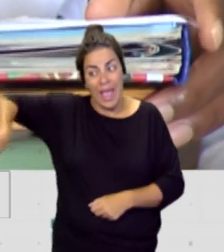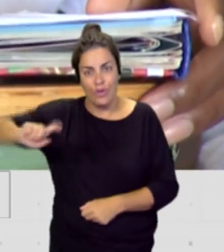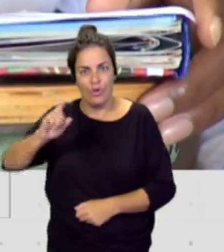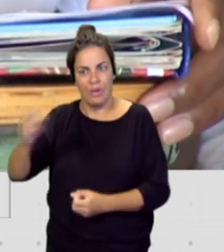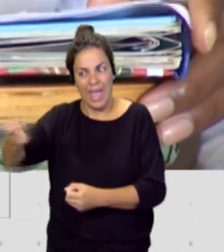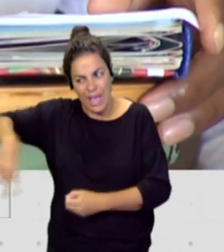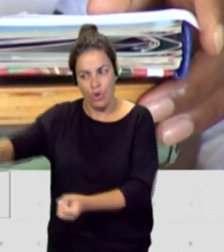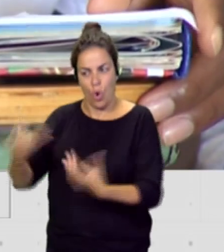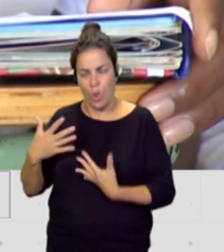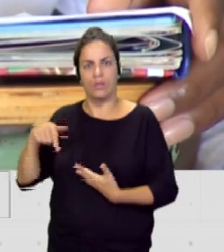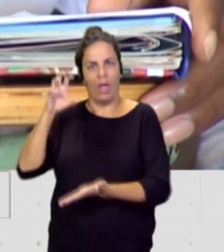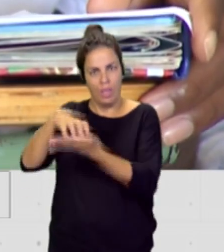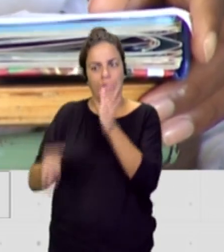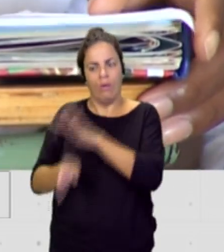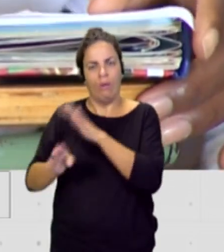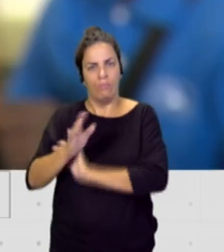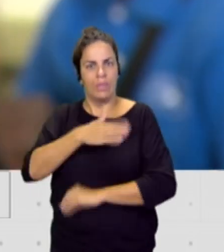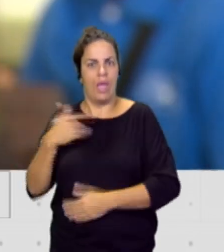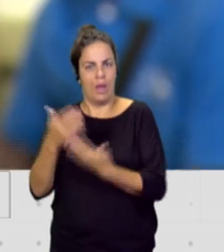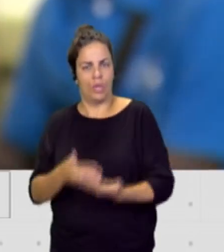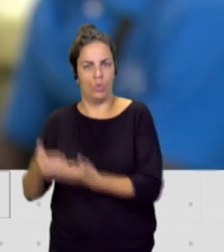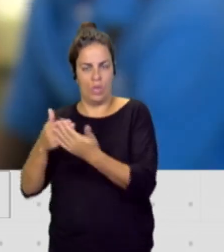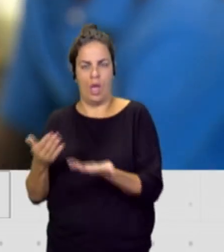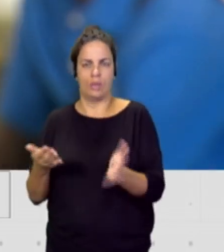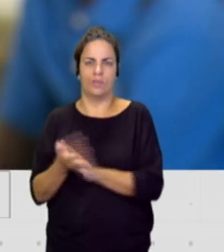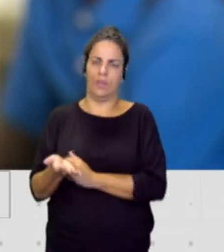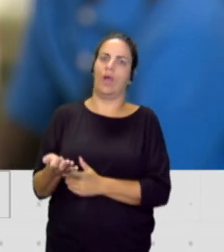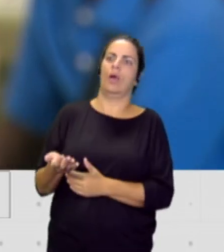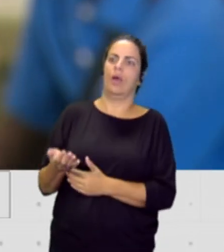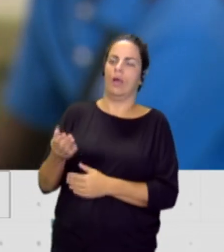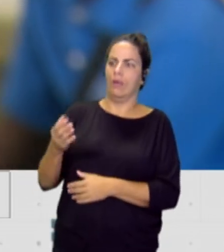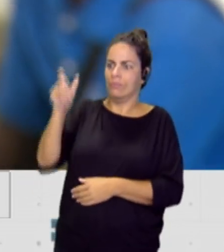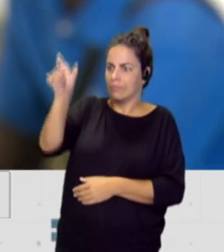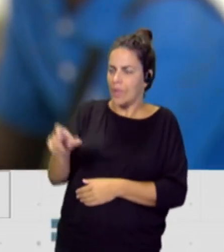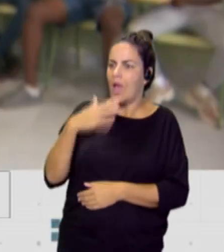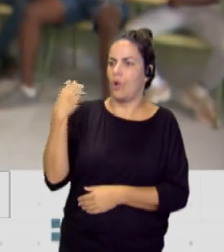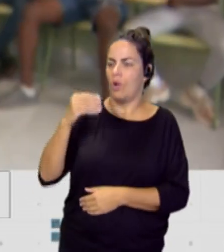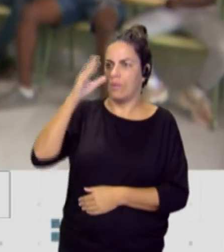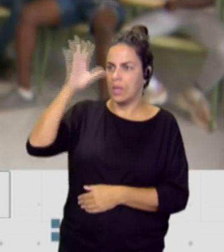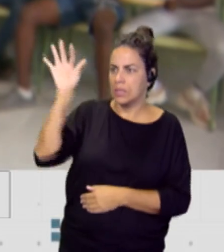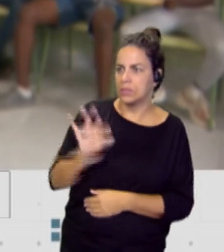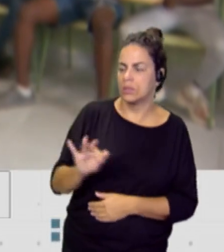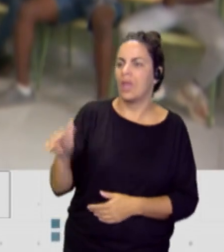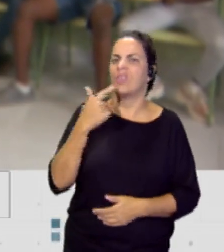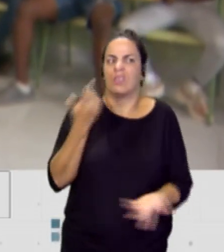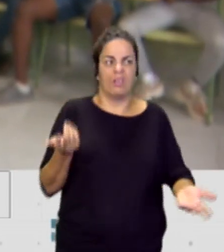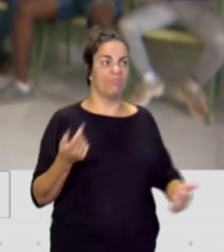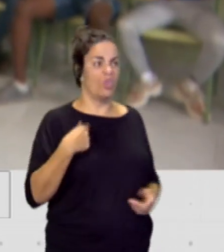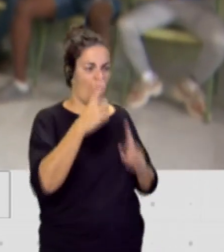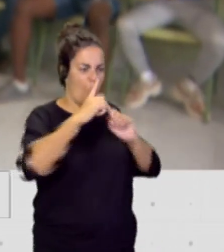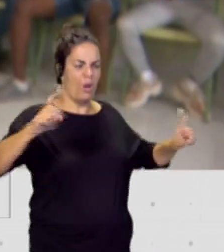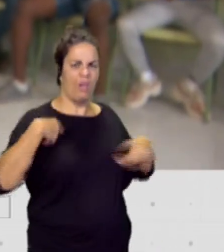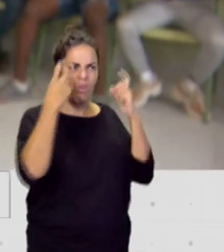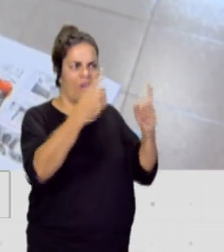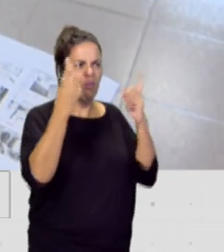quedarse en el centro y quieren formarse. Es duro escuchar a un chico decir, bueno, ¿y esto para qué ha servido? ¿Para qué ha servido este año de